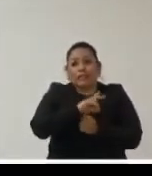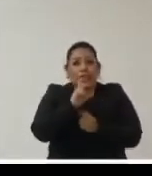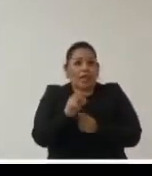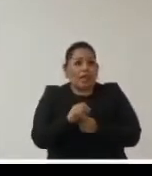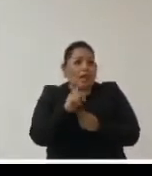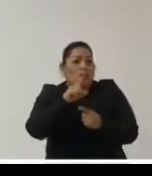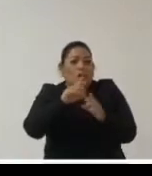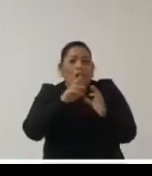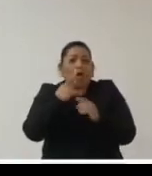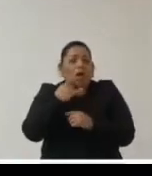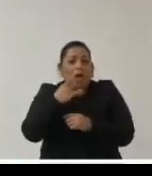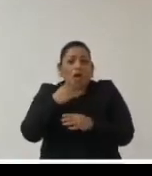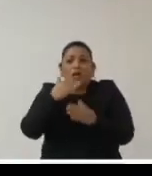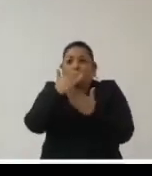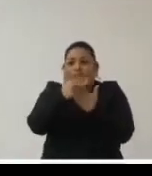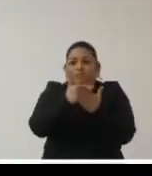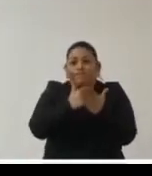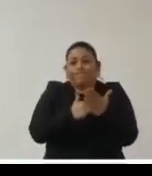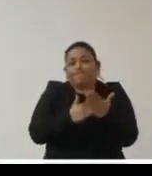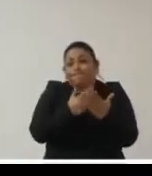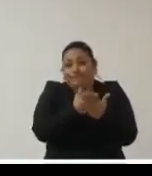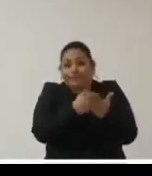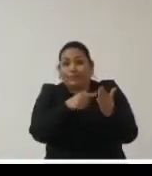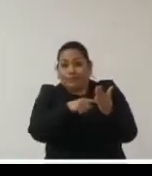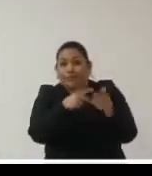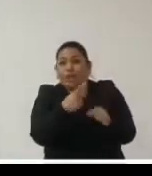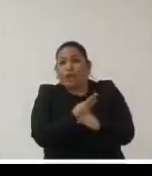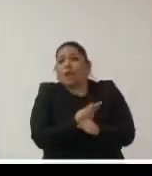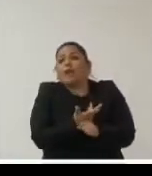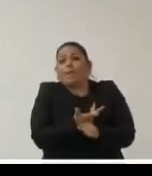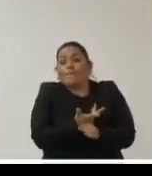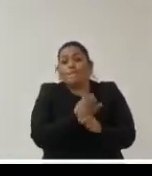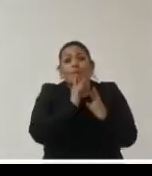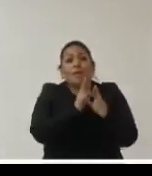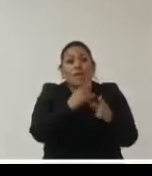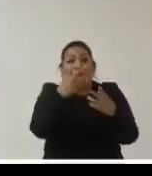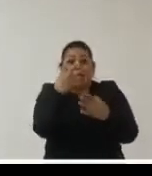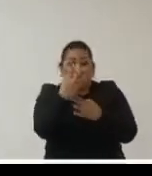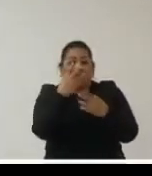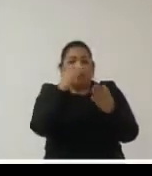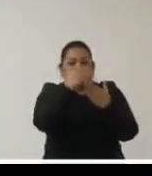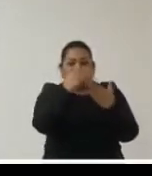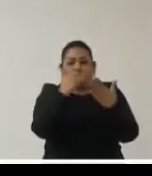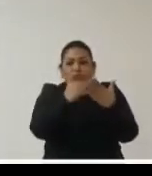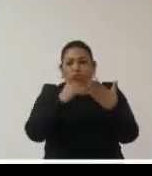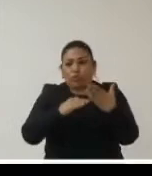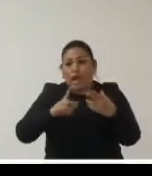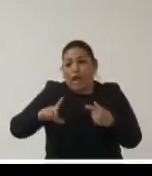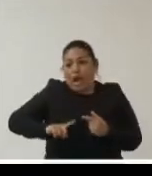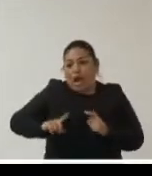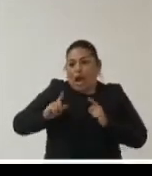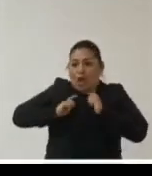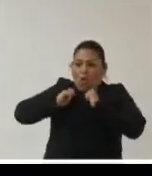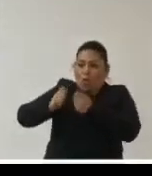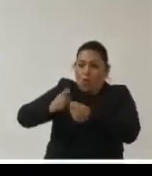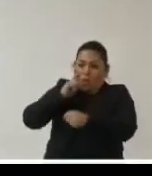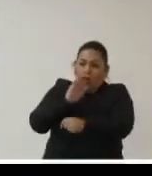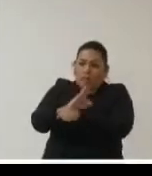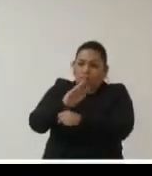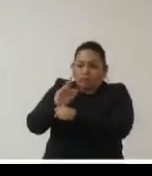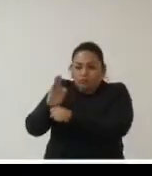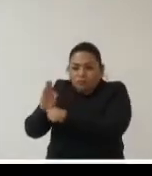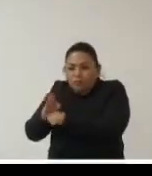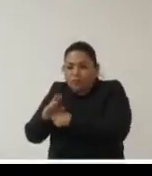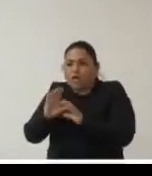efectos negativos que se dieron en ese riesgo son como esas tres partes que le toca al estado vigilar y